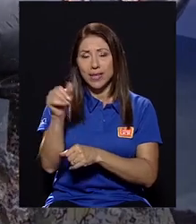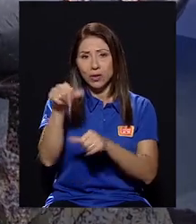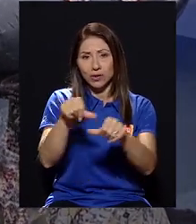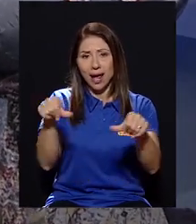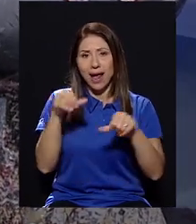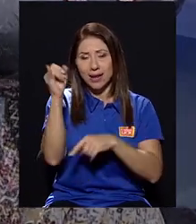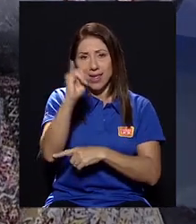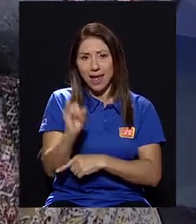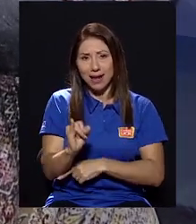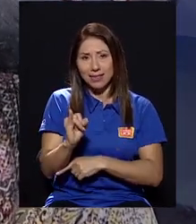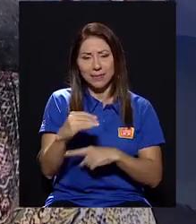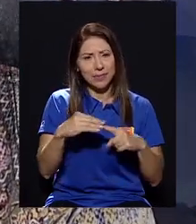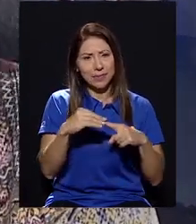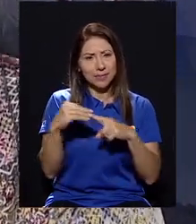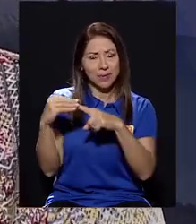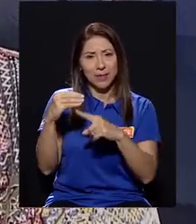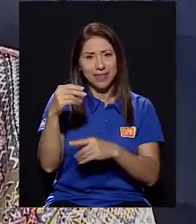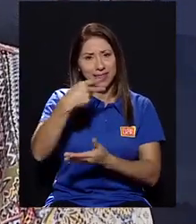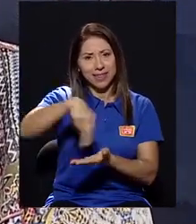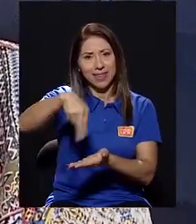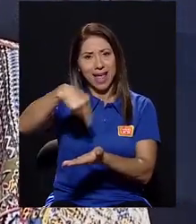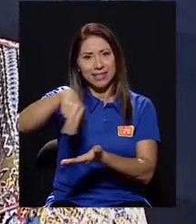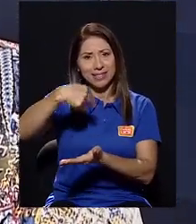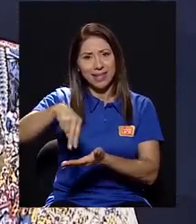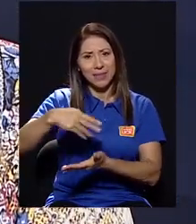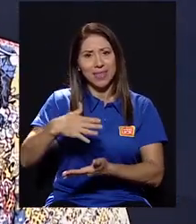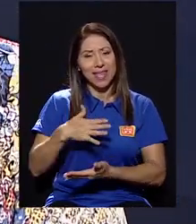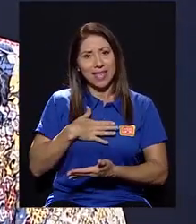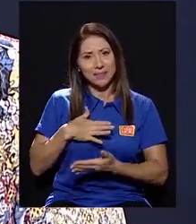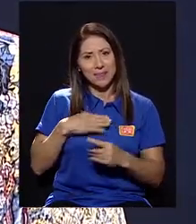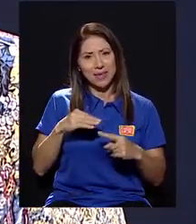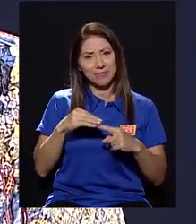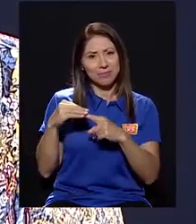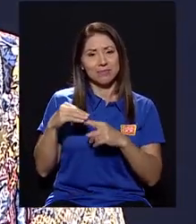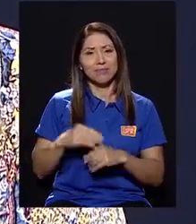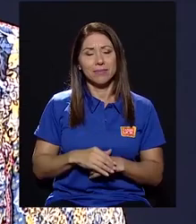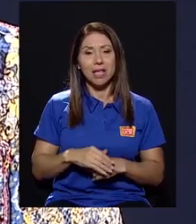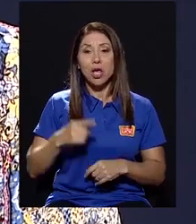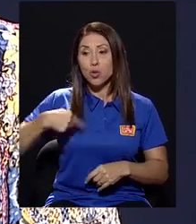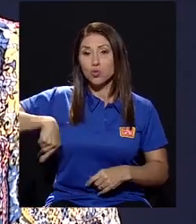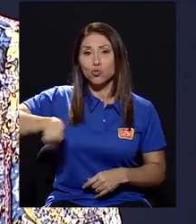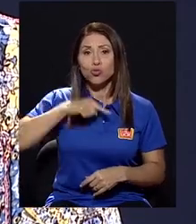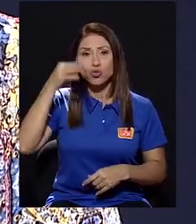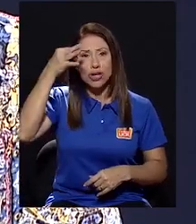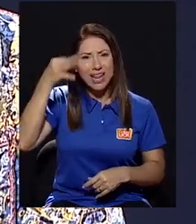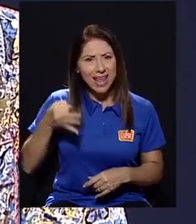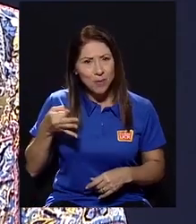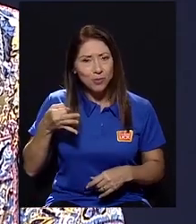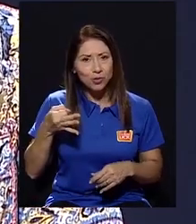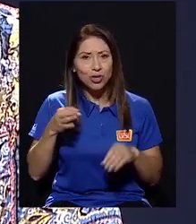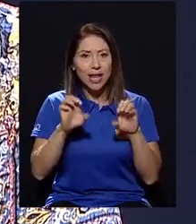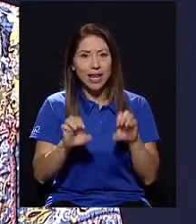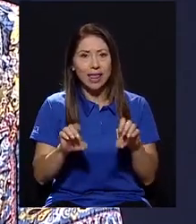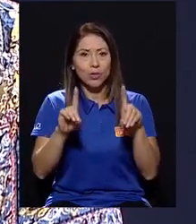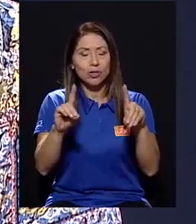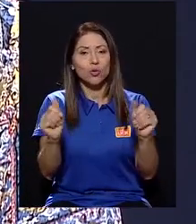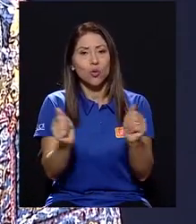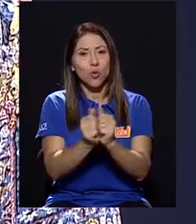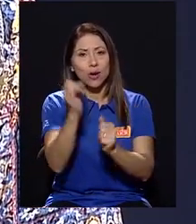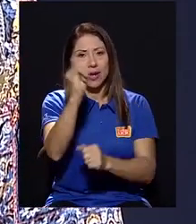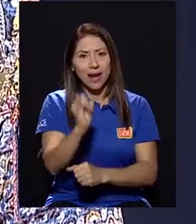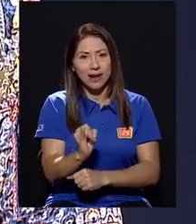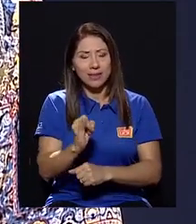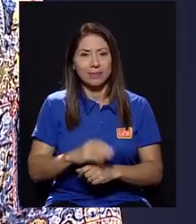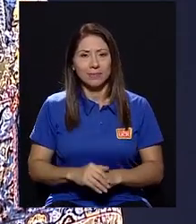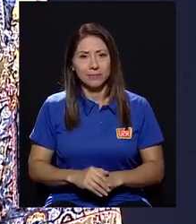arte y sobremanera, los de danza, que es mi fuerte, creemos firmemente en la educación con el